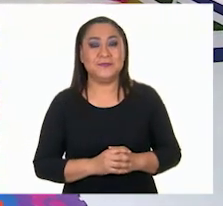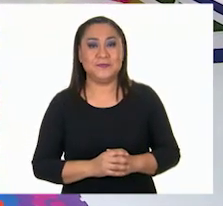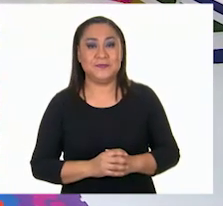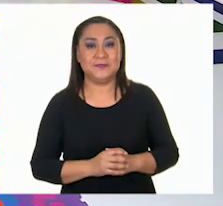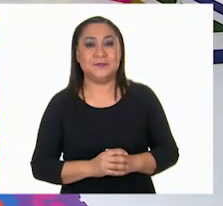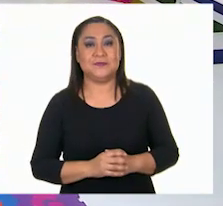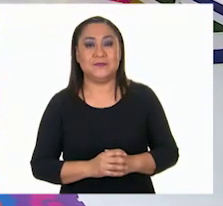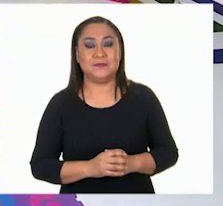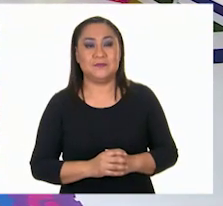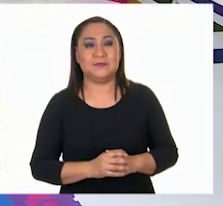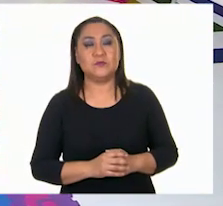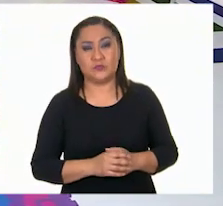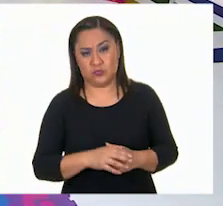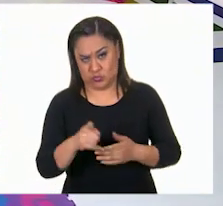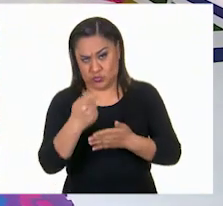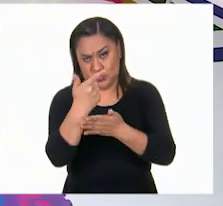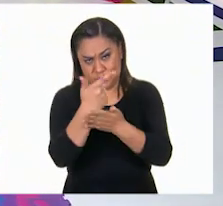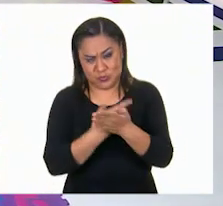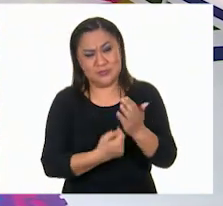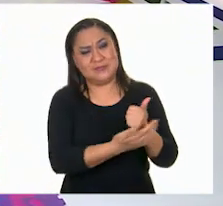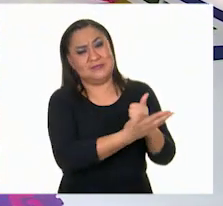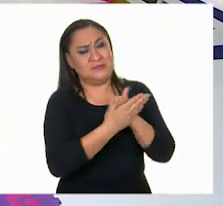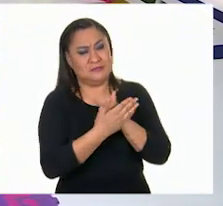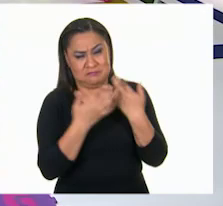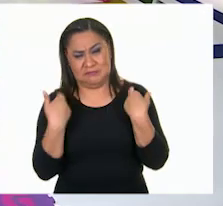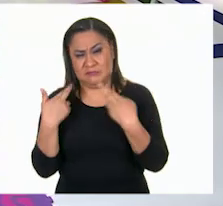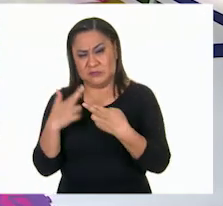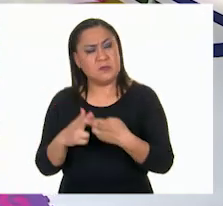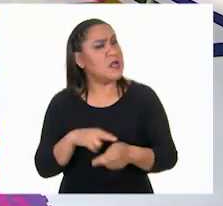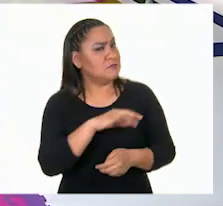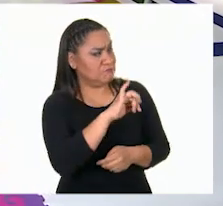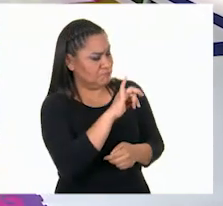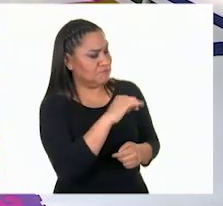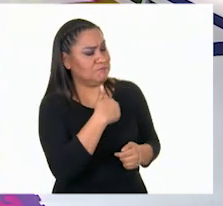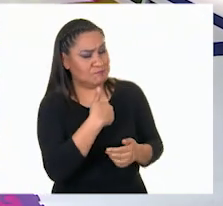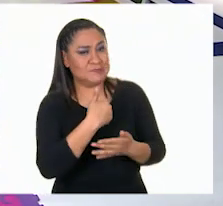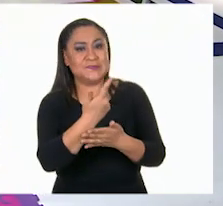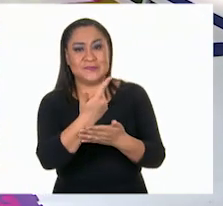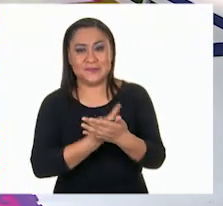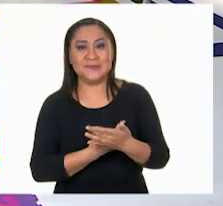Si quieres, las contando, maestra. Sí, Bueno, vamos a contarlas.